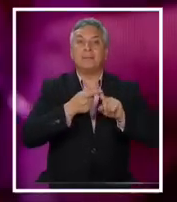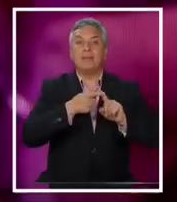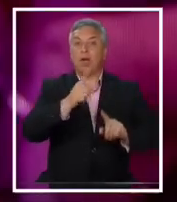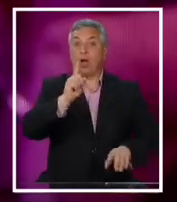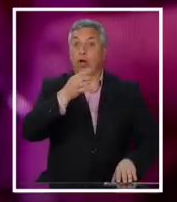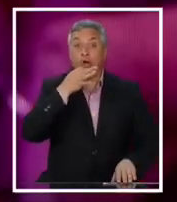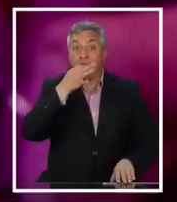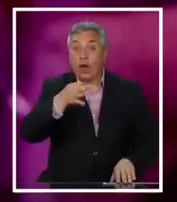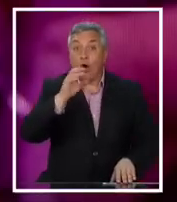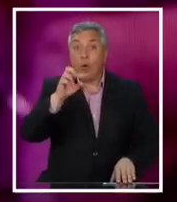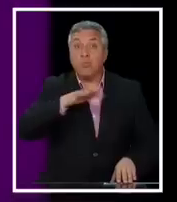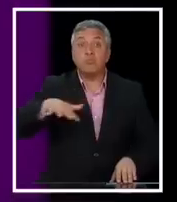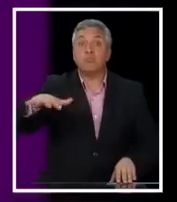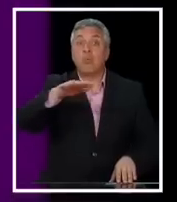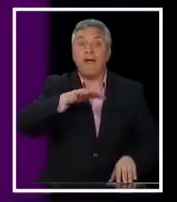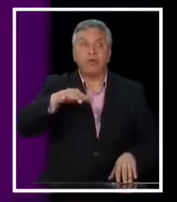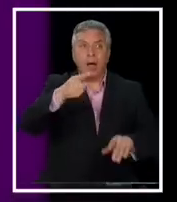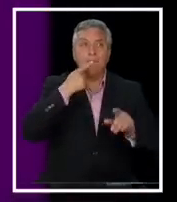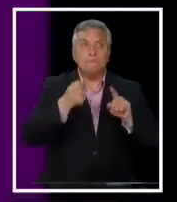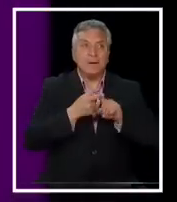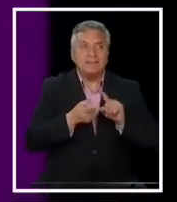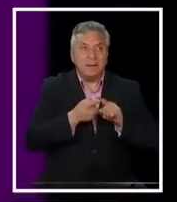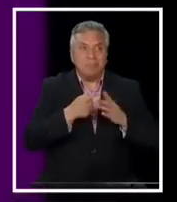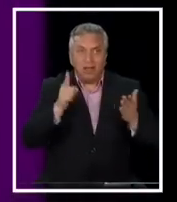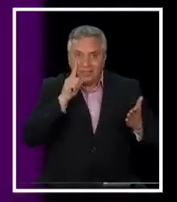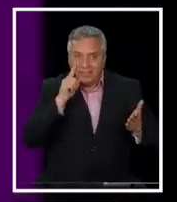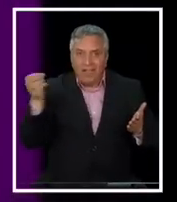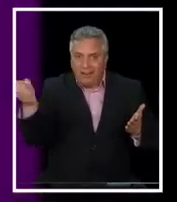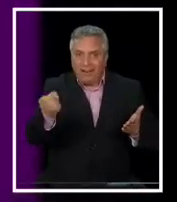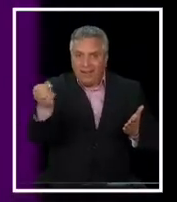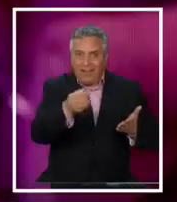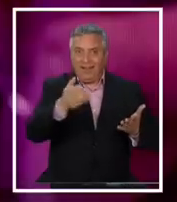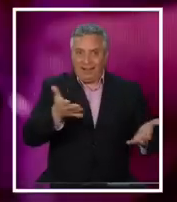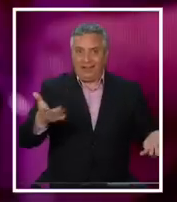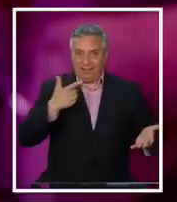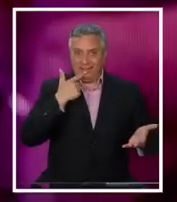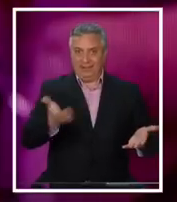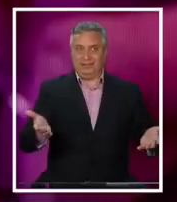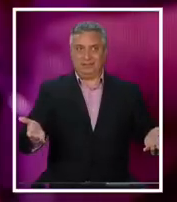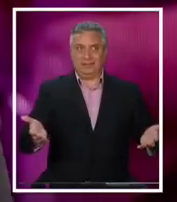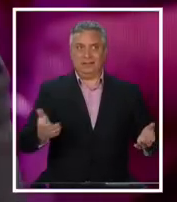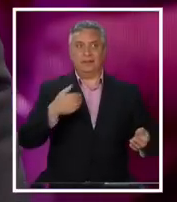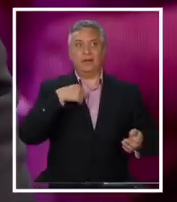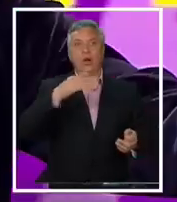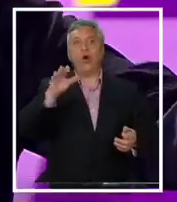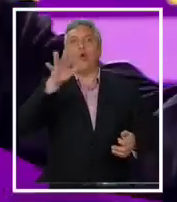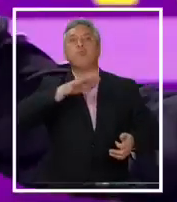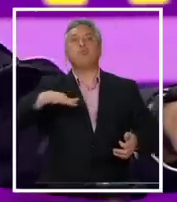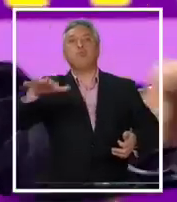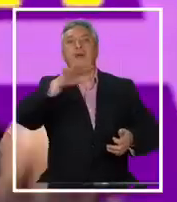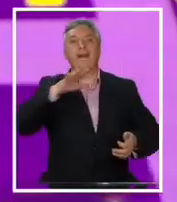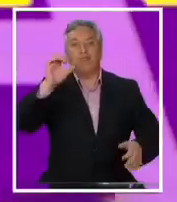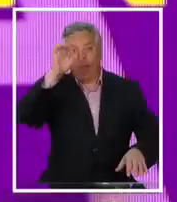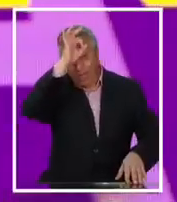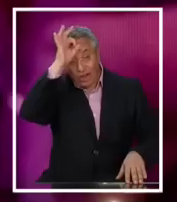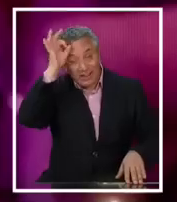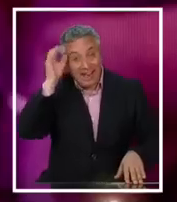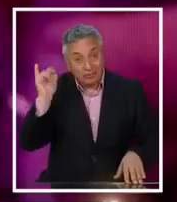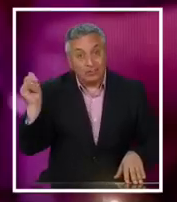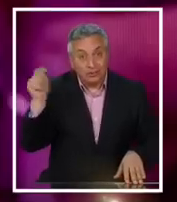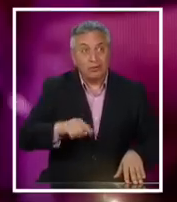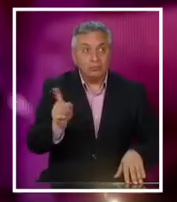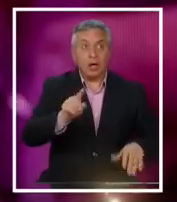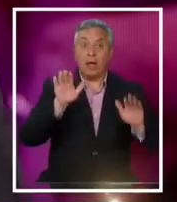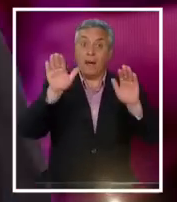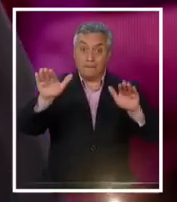No dijo pueblo originario. no sé cuál es es participativa tienen que estar los pueblos originarios. no, me queda claro. ¿Cómo pueblo originario? Entonces, vamos a hacer